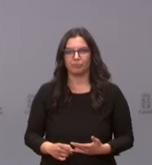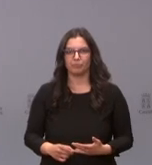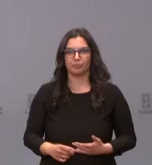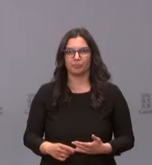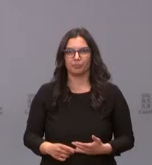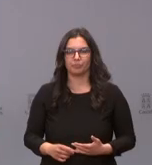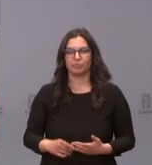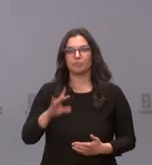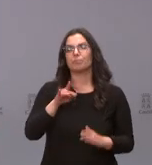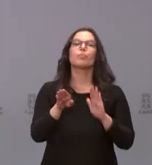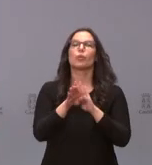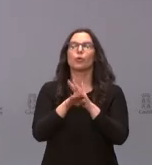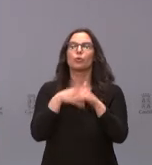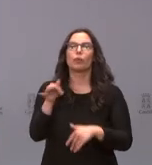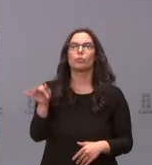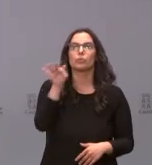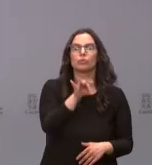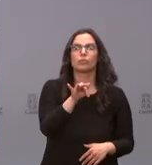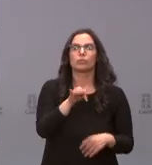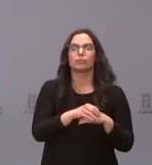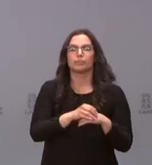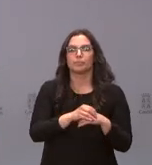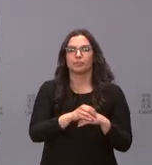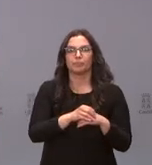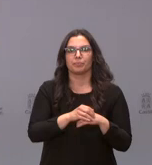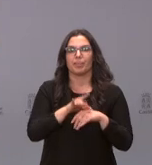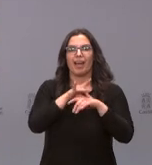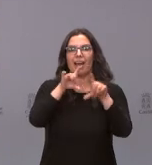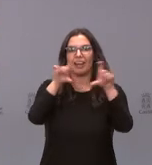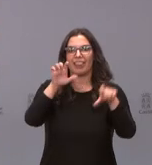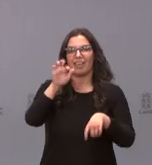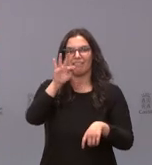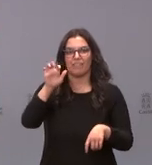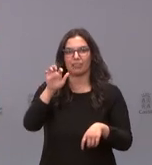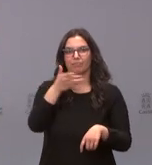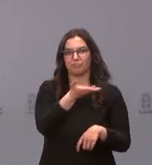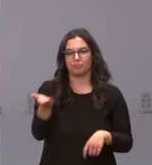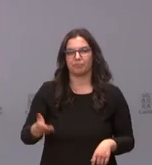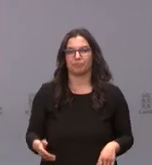Sí, continuamos y lo hacemos con Óscar Rodríguez de la Agencia EFE. Óscar, adelante.